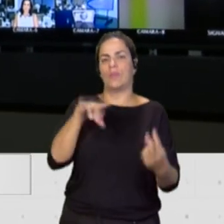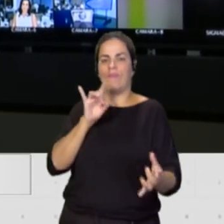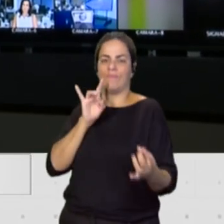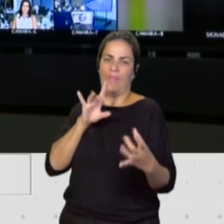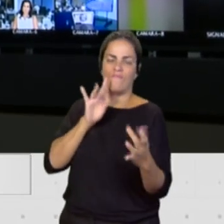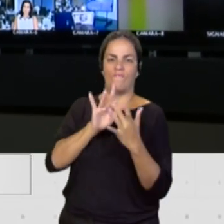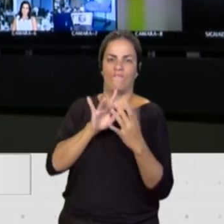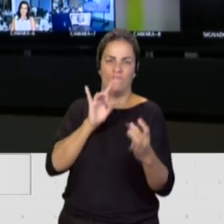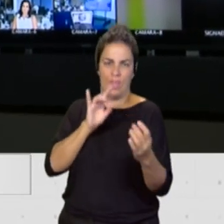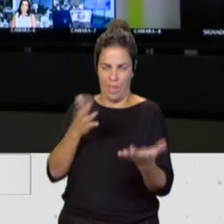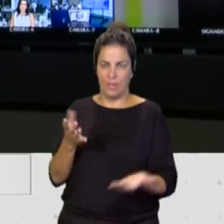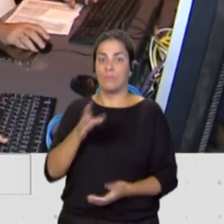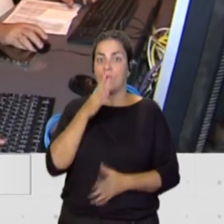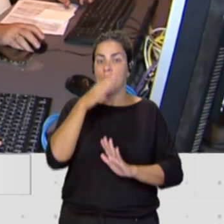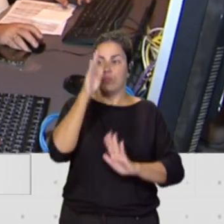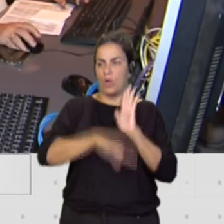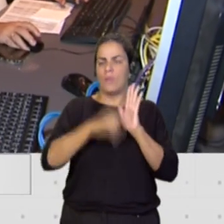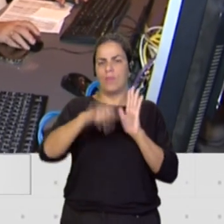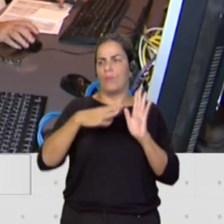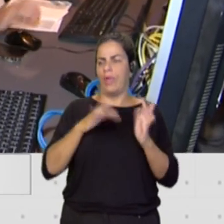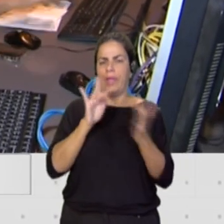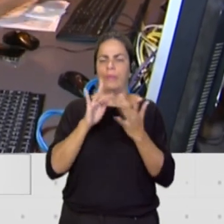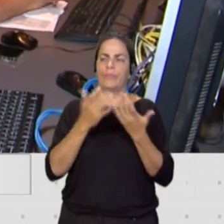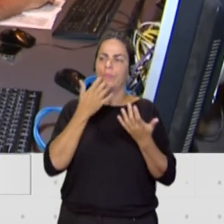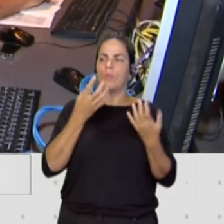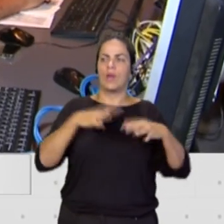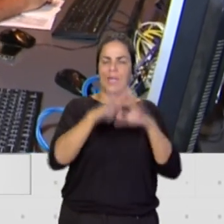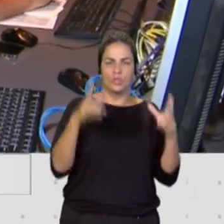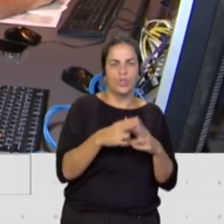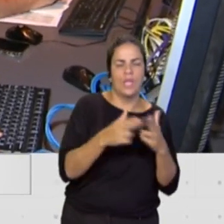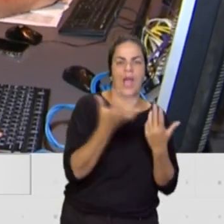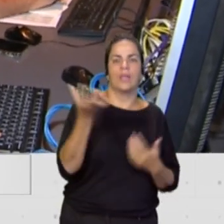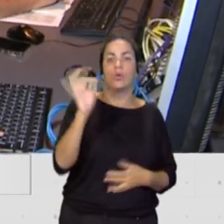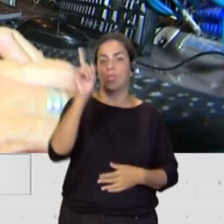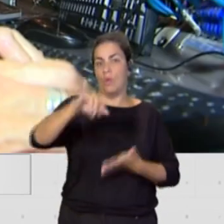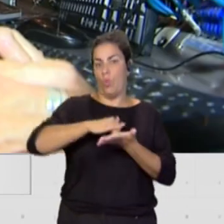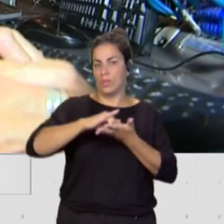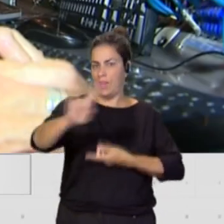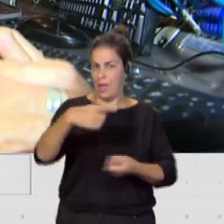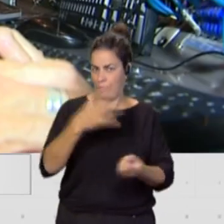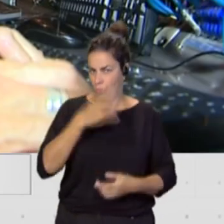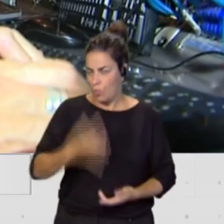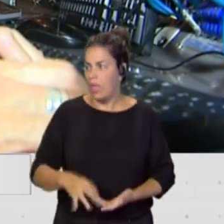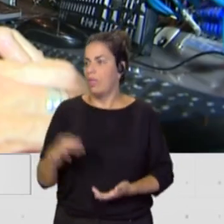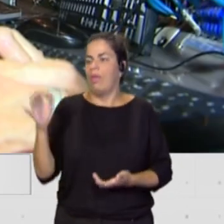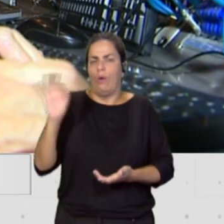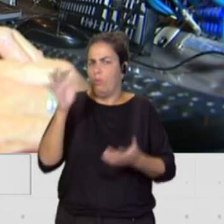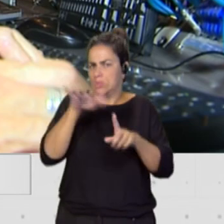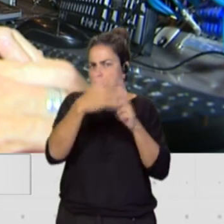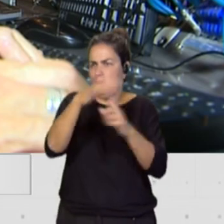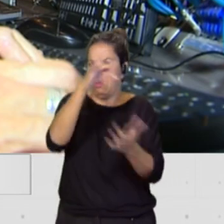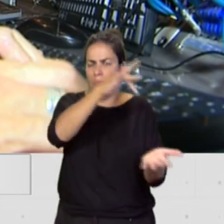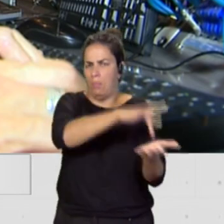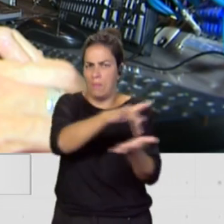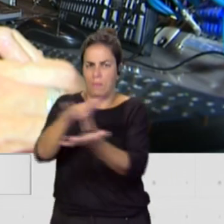por parte del programa a través de lo que van a ser redes sociales, un teléfono, un número de WhatsApp y todo lo que vaya aconteciendo también